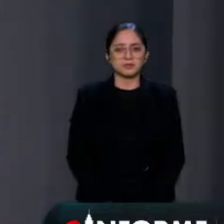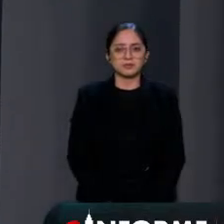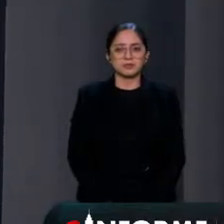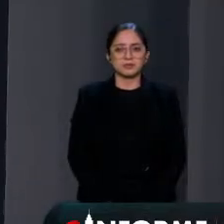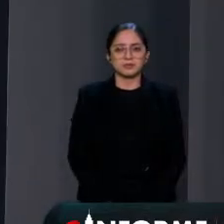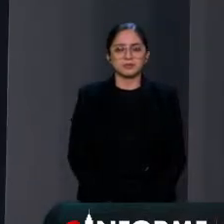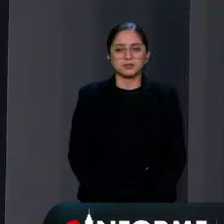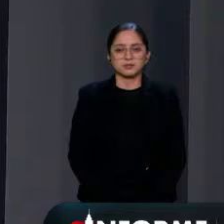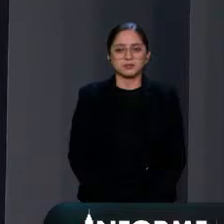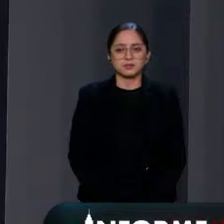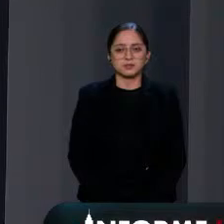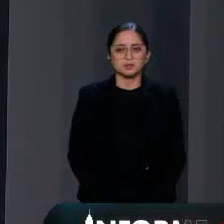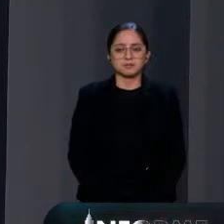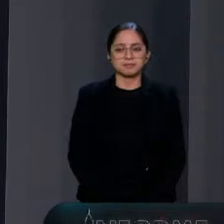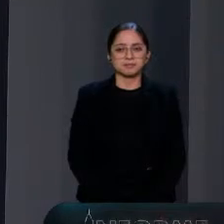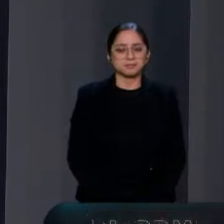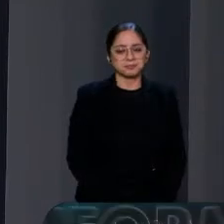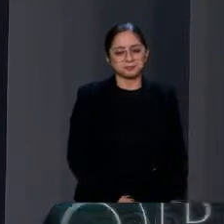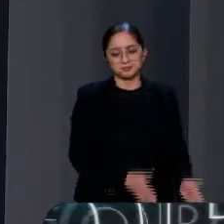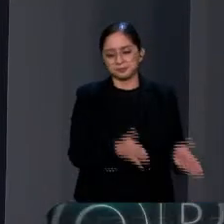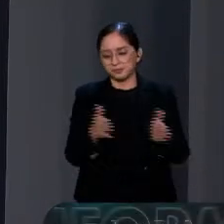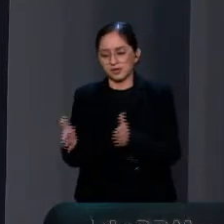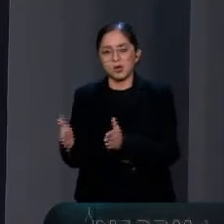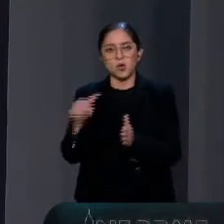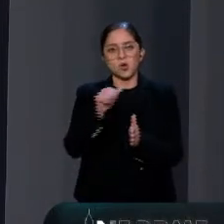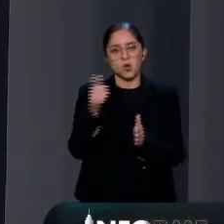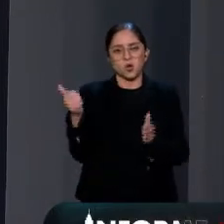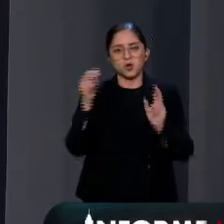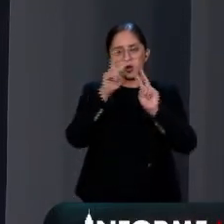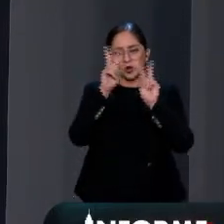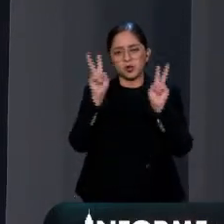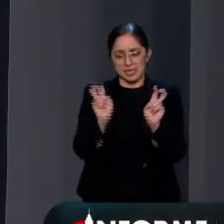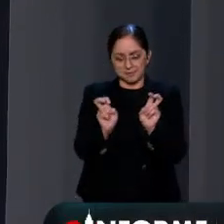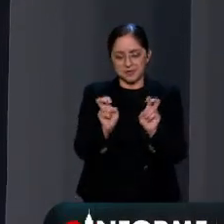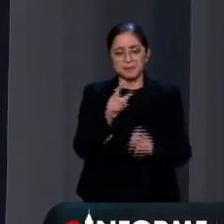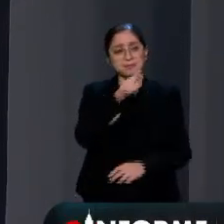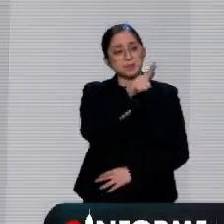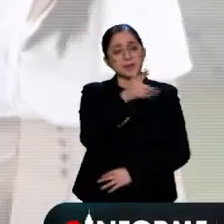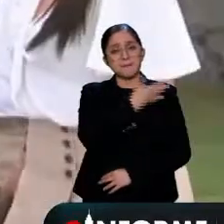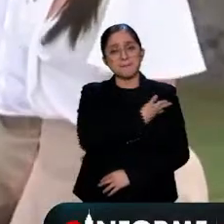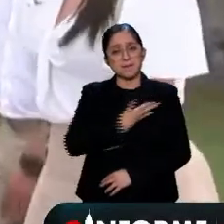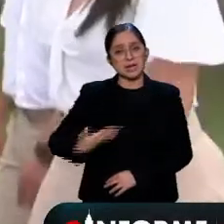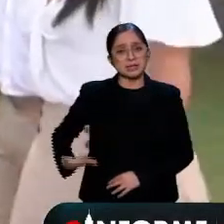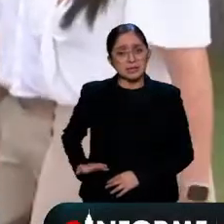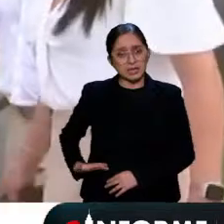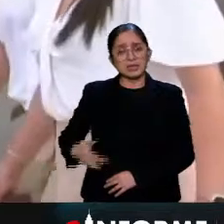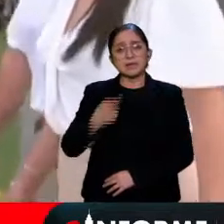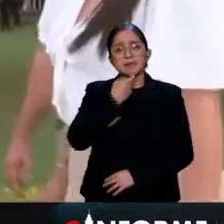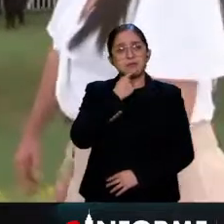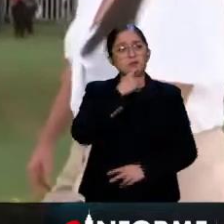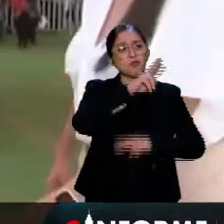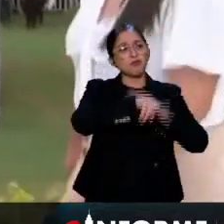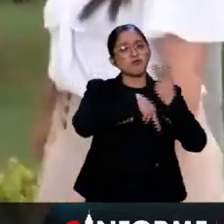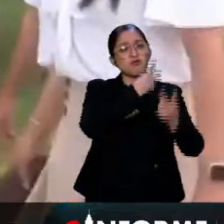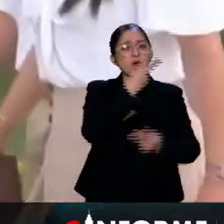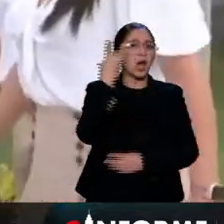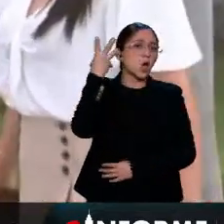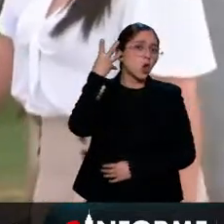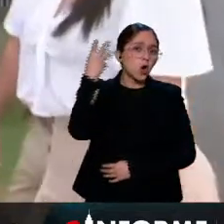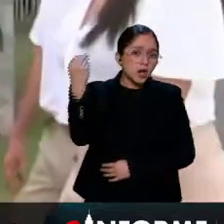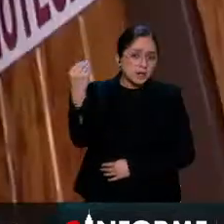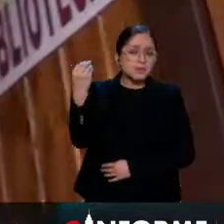Y en otros temas de este fin de semana, el presidente López Obrador estuvo en Colima, inauguró en el municipio de